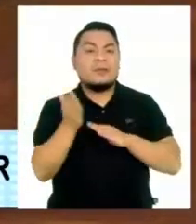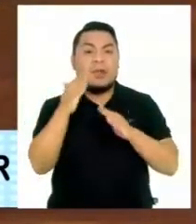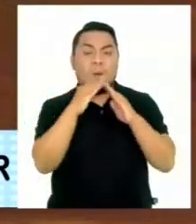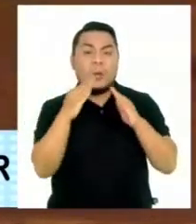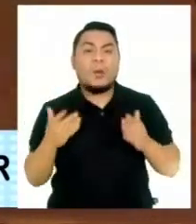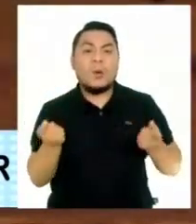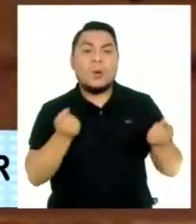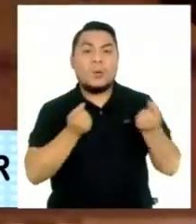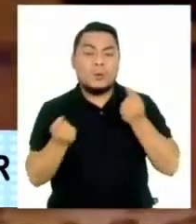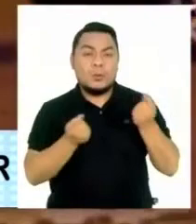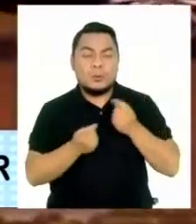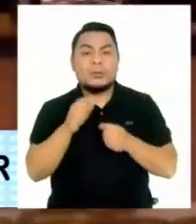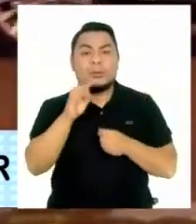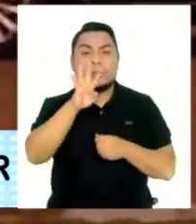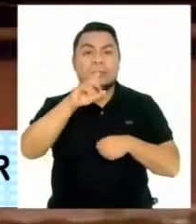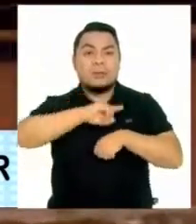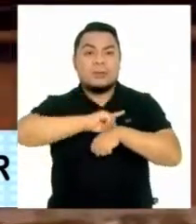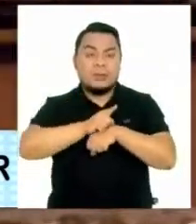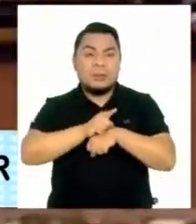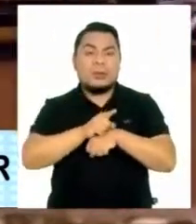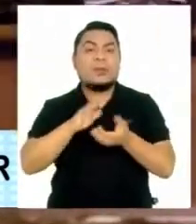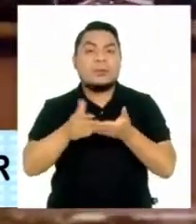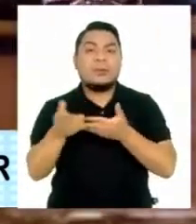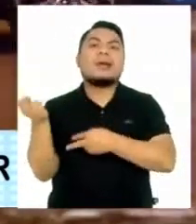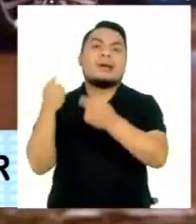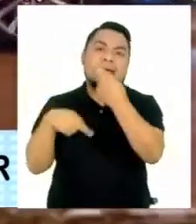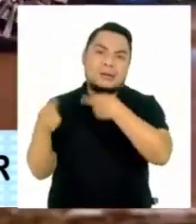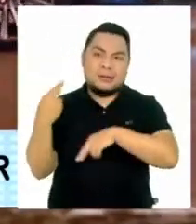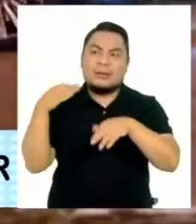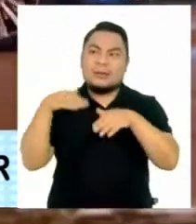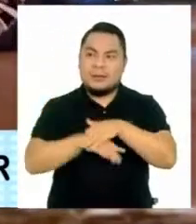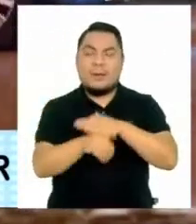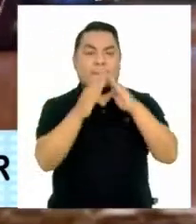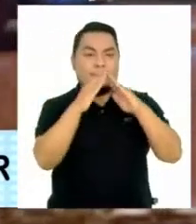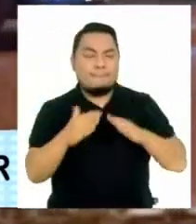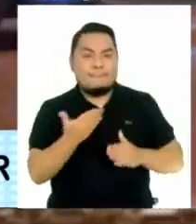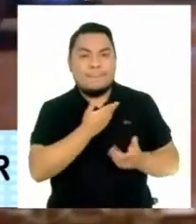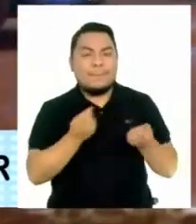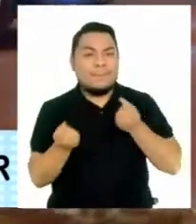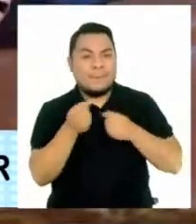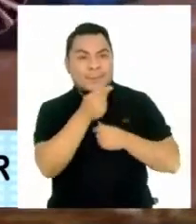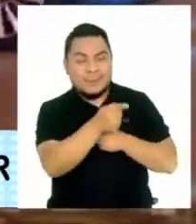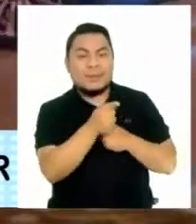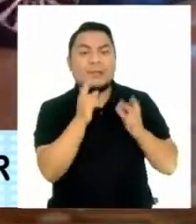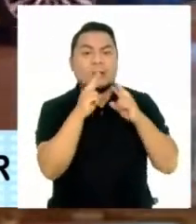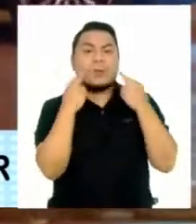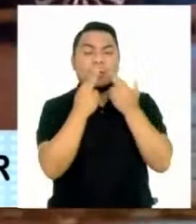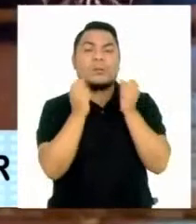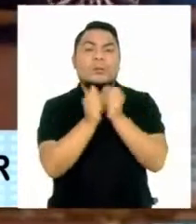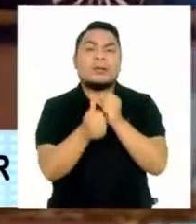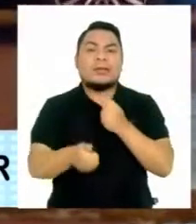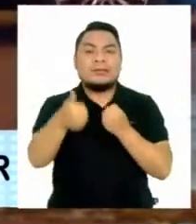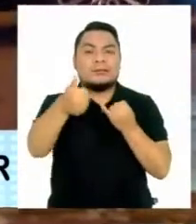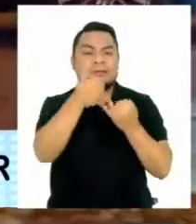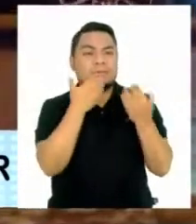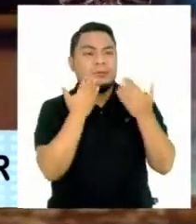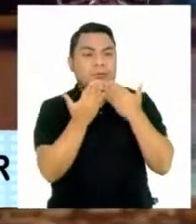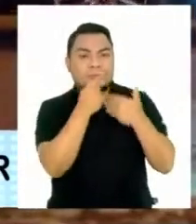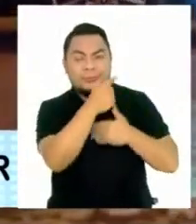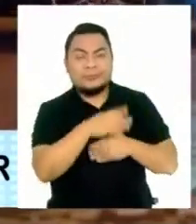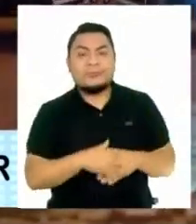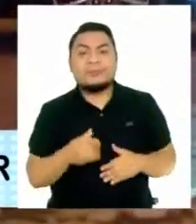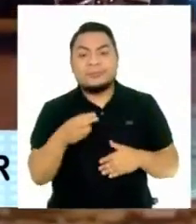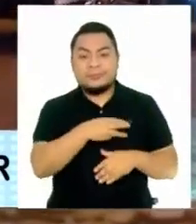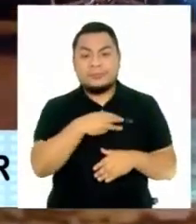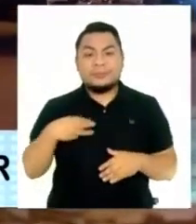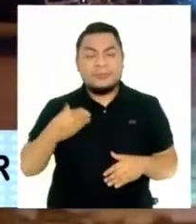Palacio de Gobierno cuarenta y cinco minutos después, retornó aquí a la casa de Pizarro y se ha estado reuniendo con autoridades, ¿no? Antes del